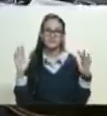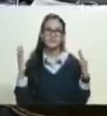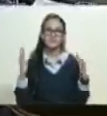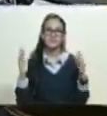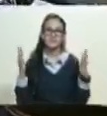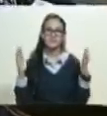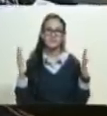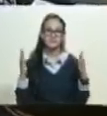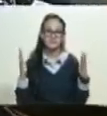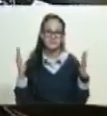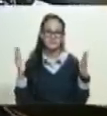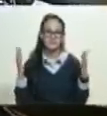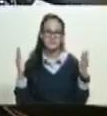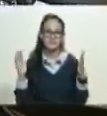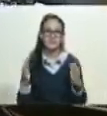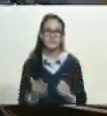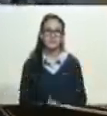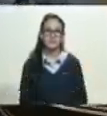¡Vale el micrófono! ¡Vale el micrófono!